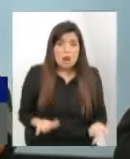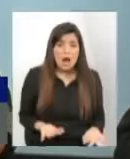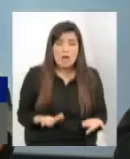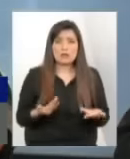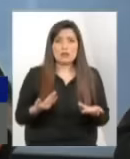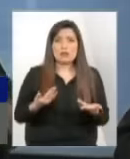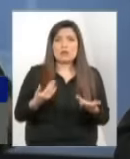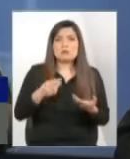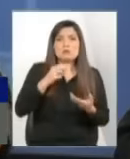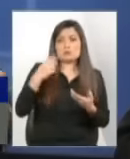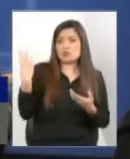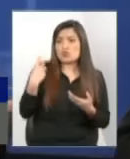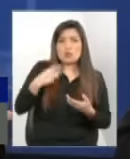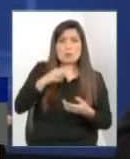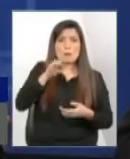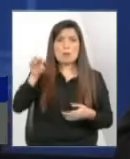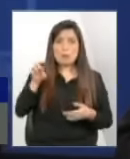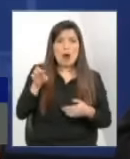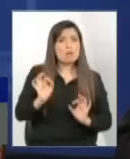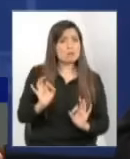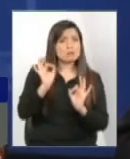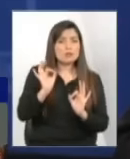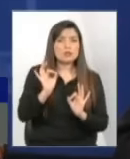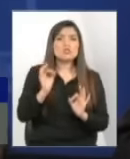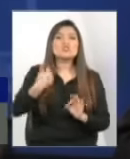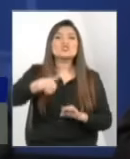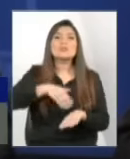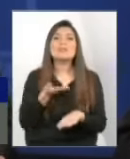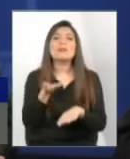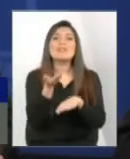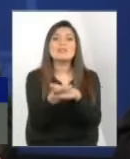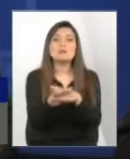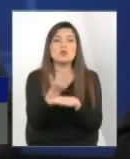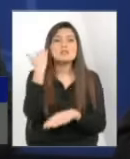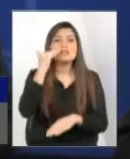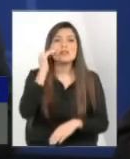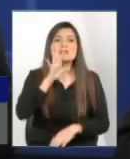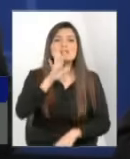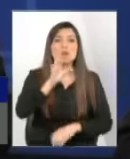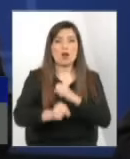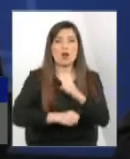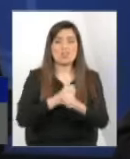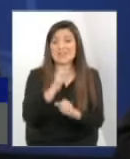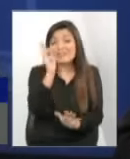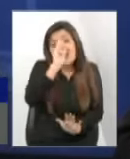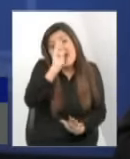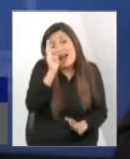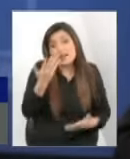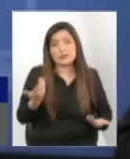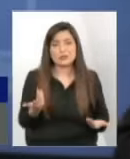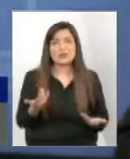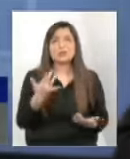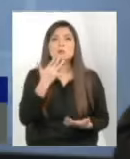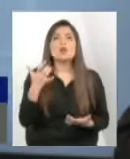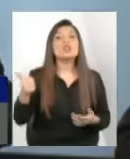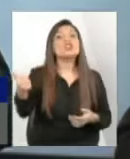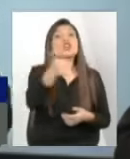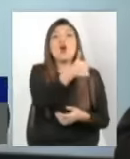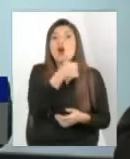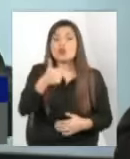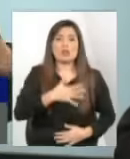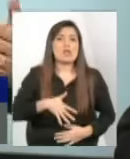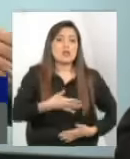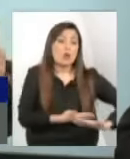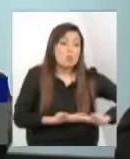pedimos que fuera una niña de cinco años cosa rara ¿cierto? porque todos quieren guagua